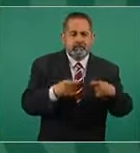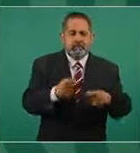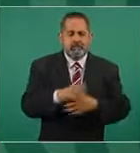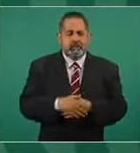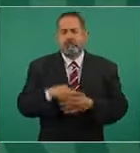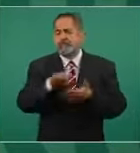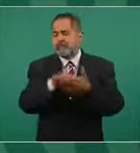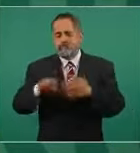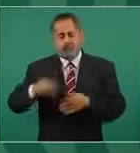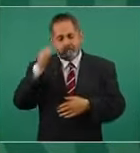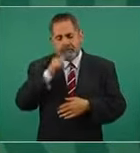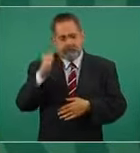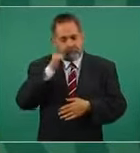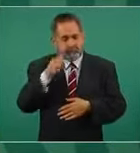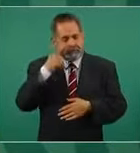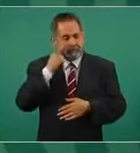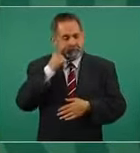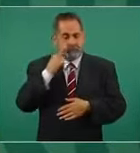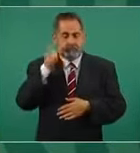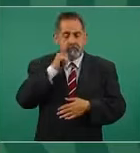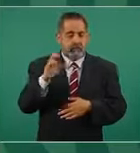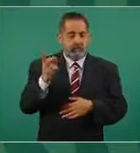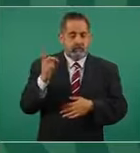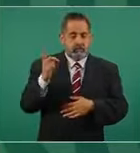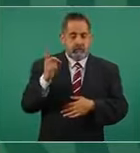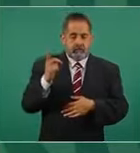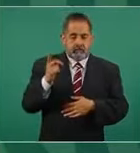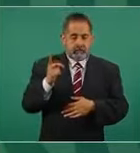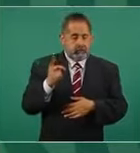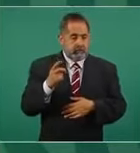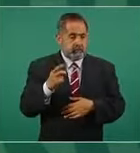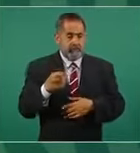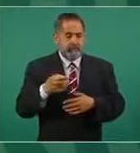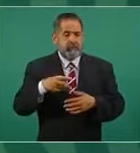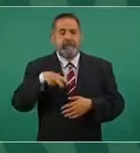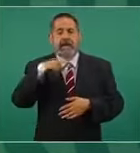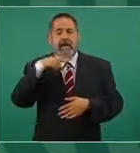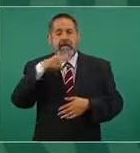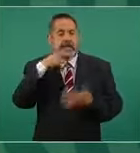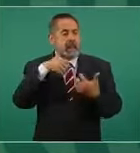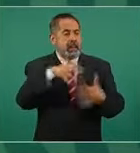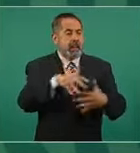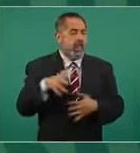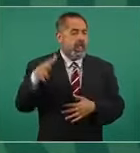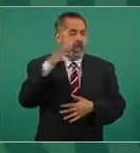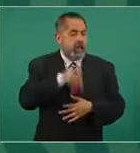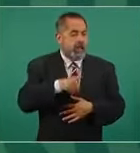diciembre, de que para no pagar aguinaldos, de repente